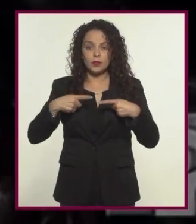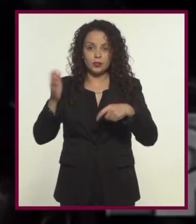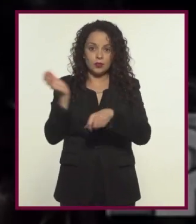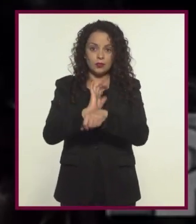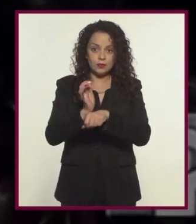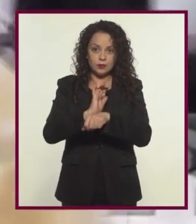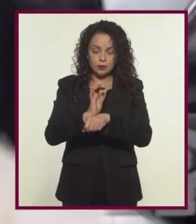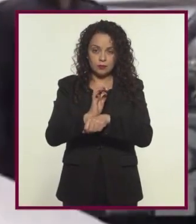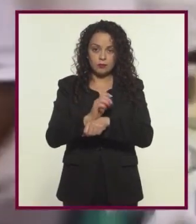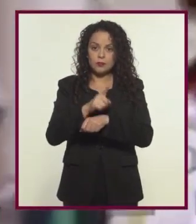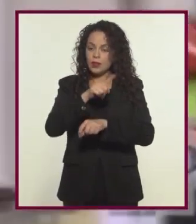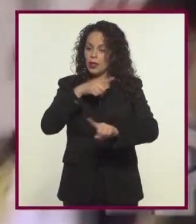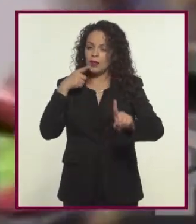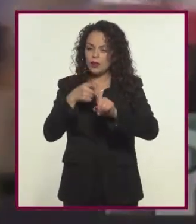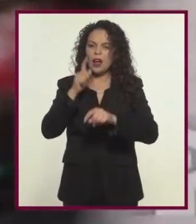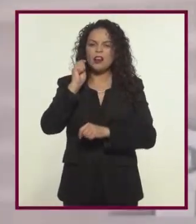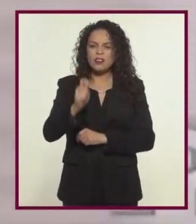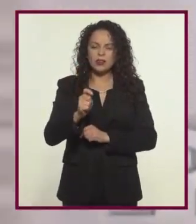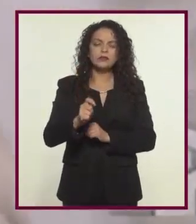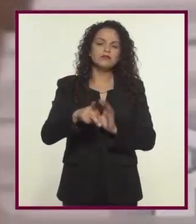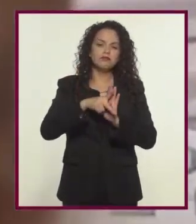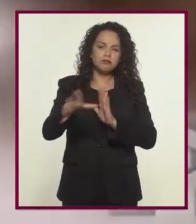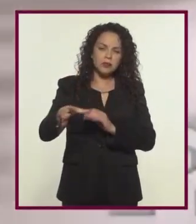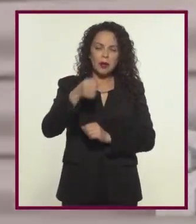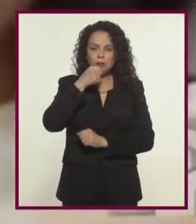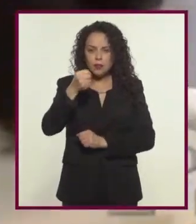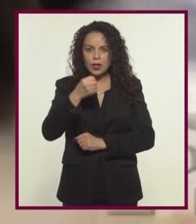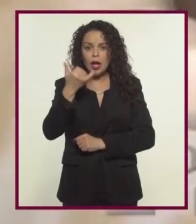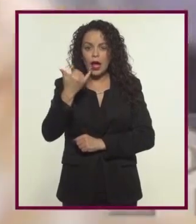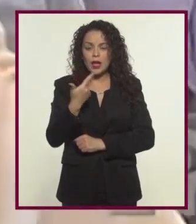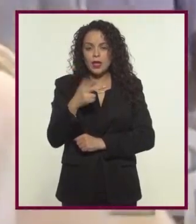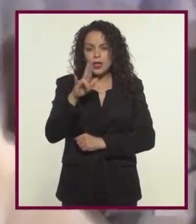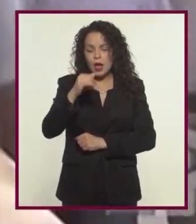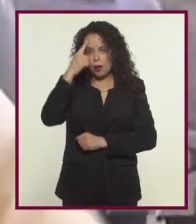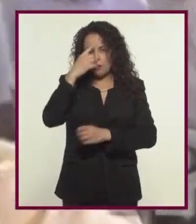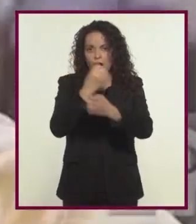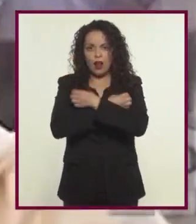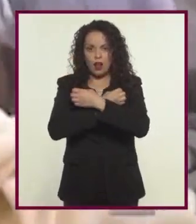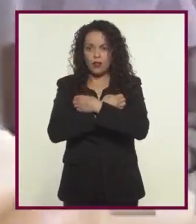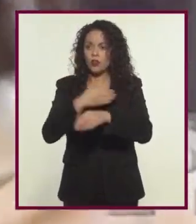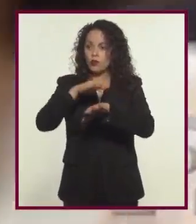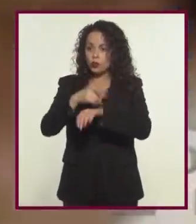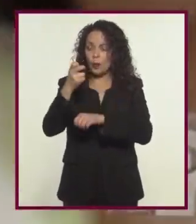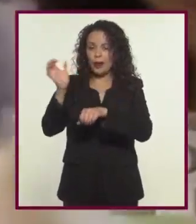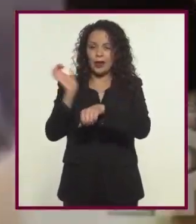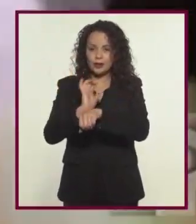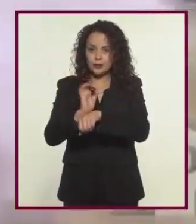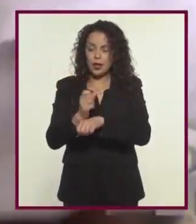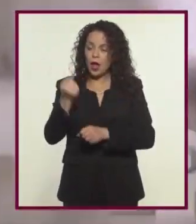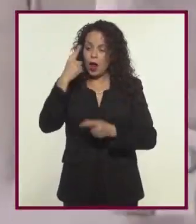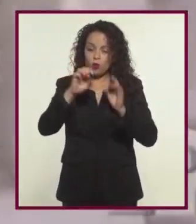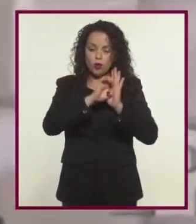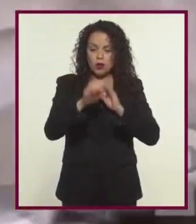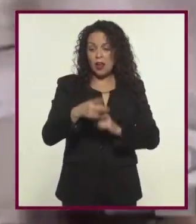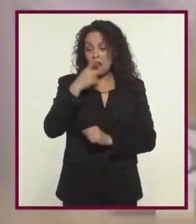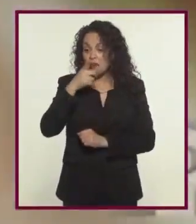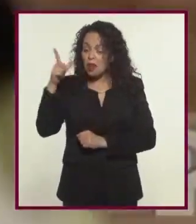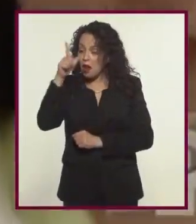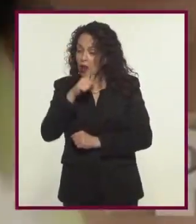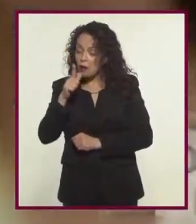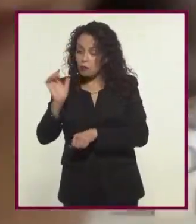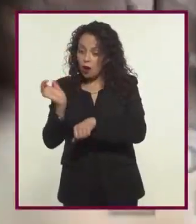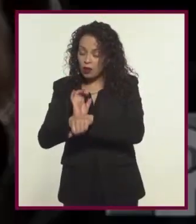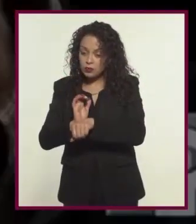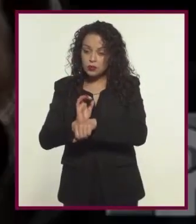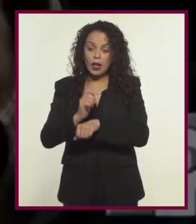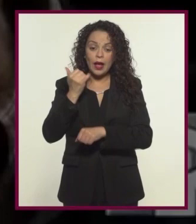cada cineasta descargas directas sobre temas de prensa y una guía educativa sobre la película Aunque estos ejemplos confirman